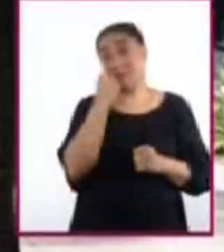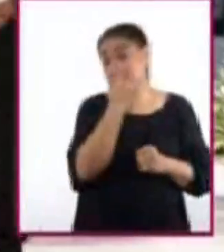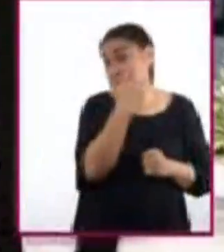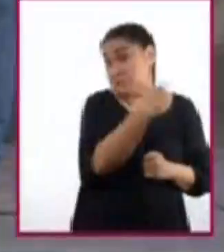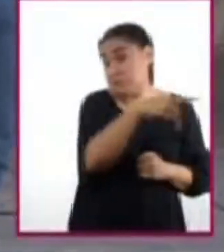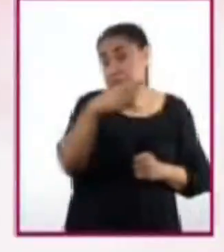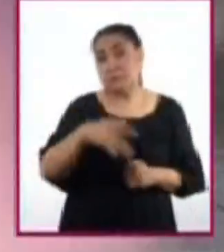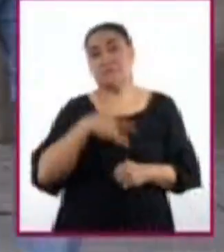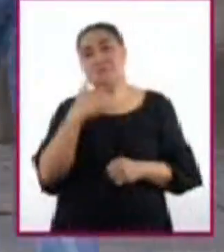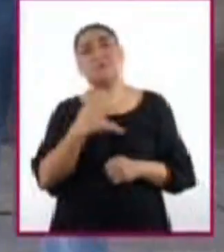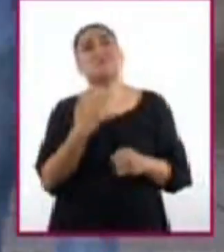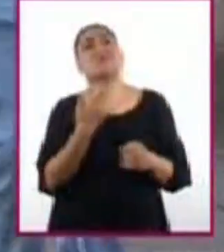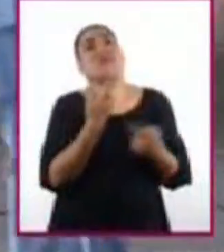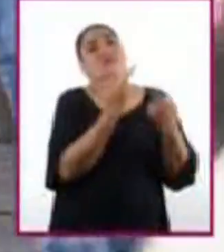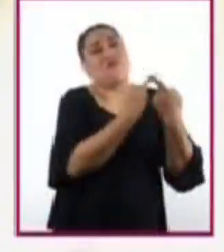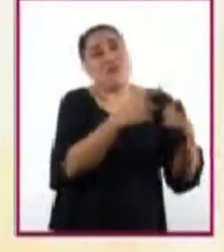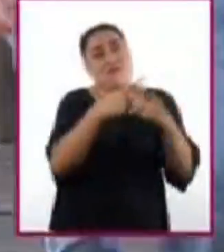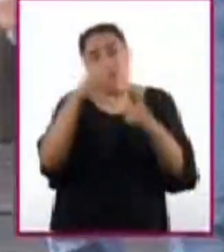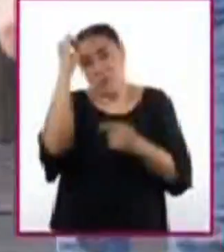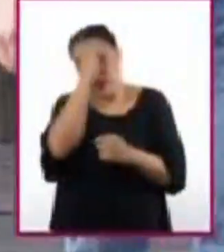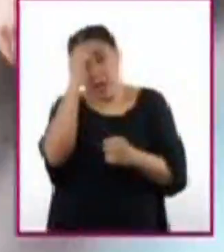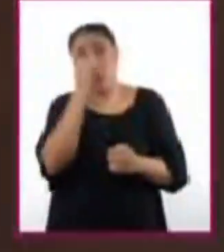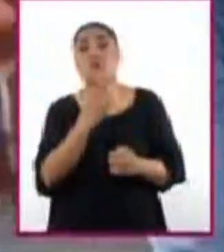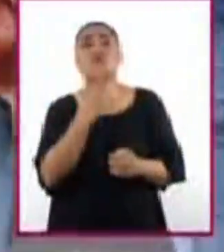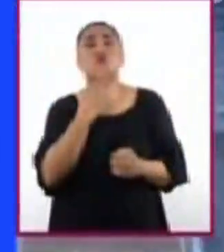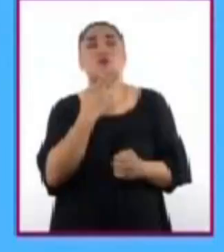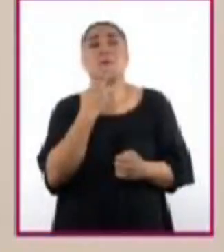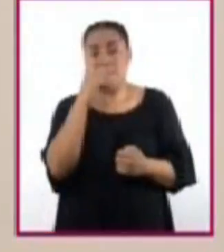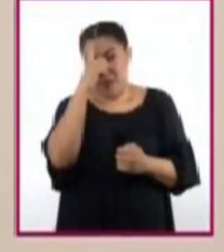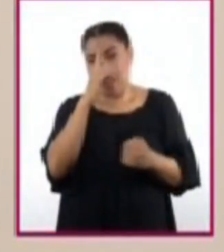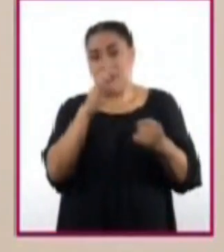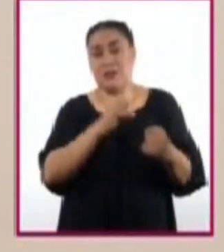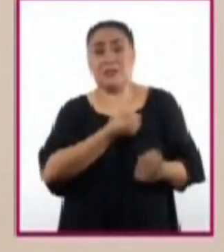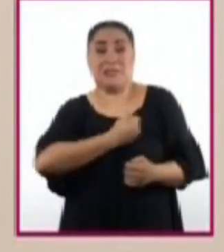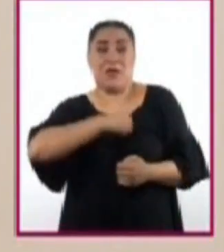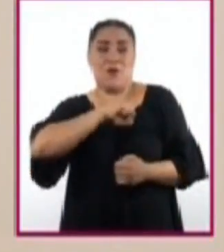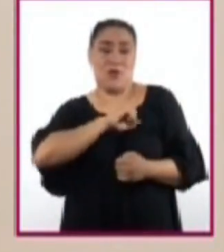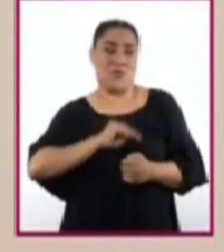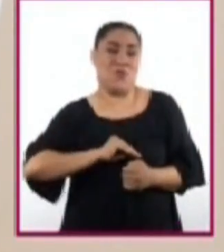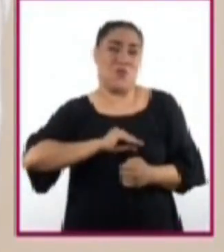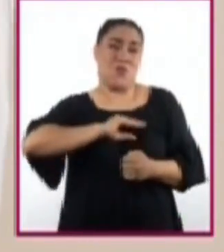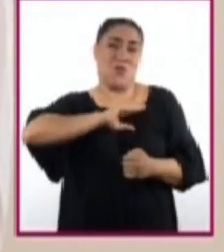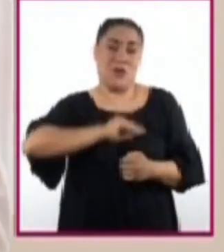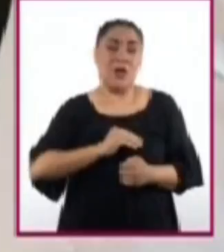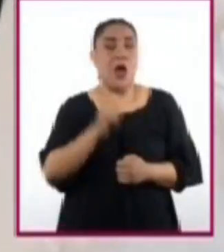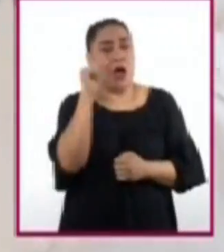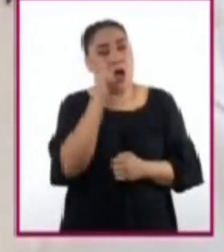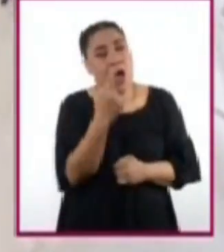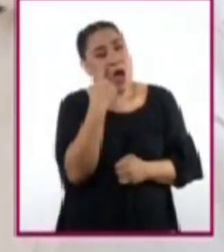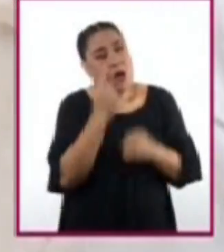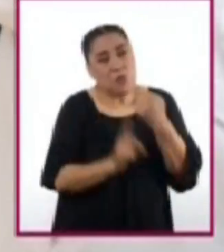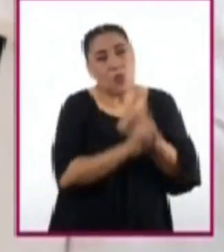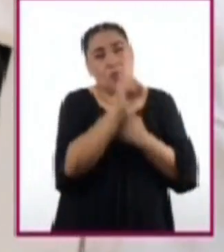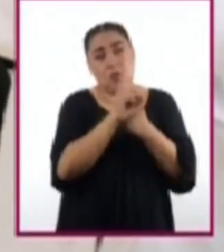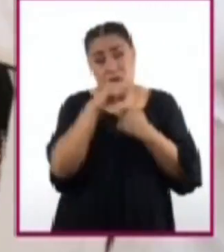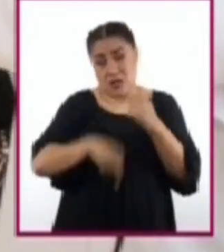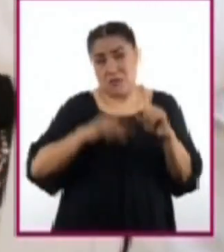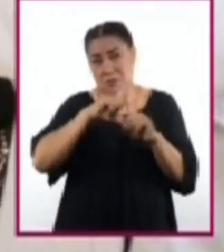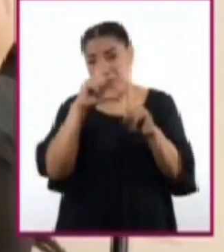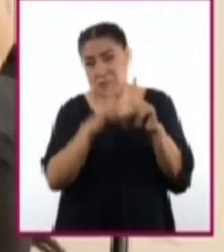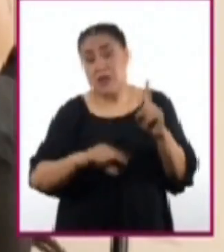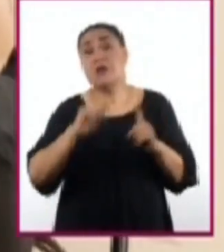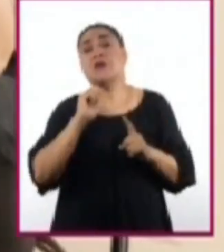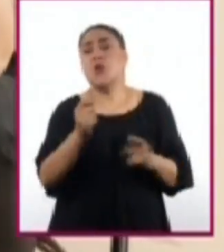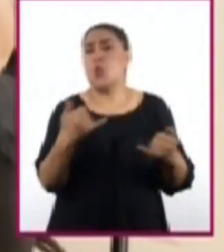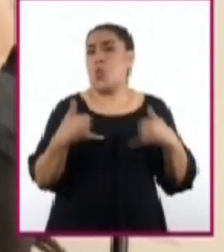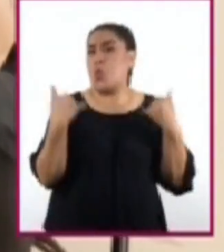tolerancia hacia las diferencias contribuyen a la salud emocional. Uno de los grandes problemas de salud pública en nuestro país es el